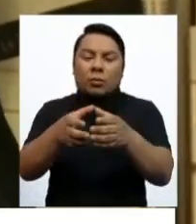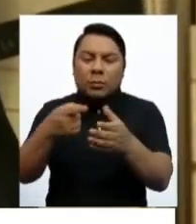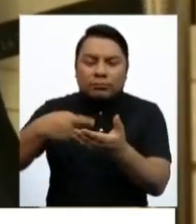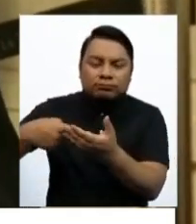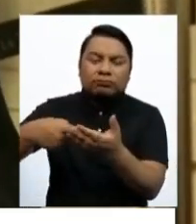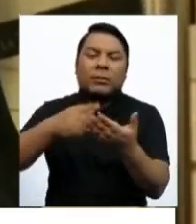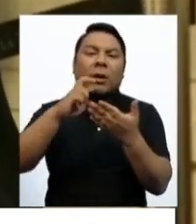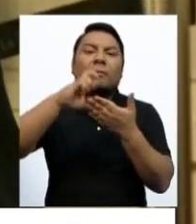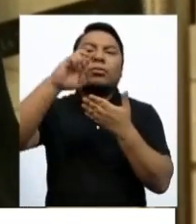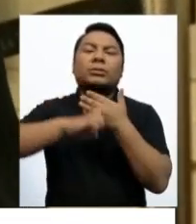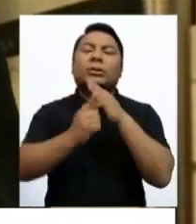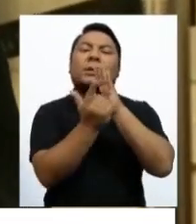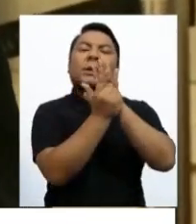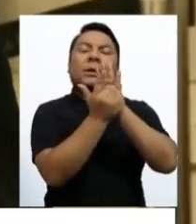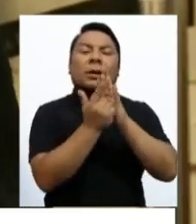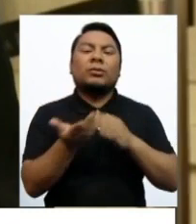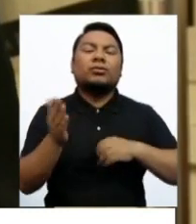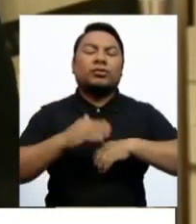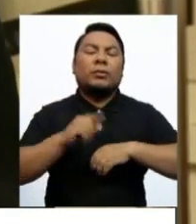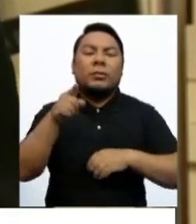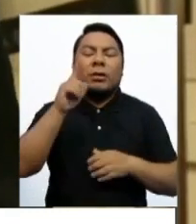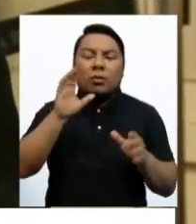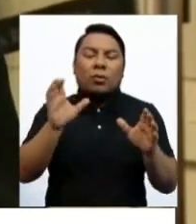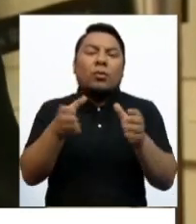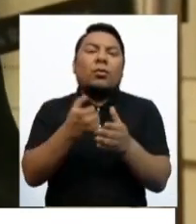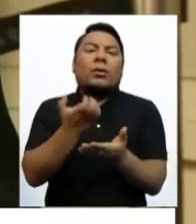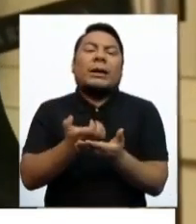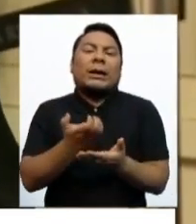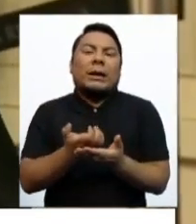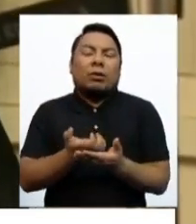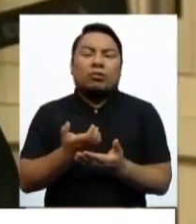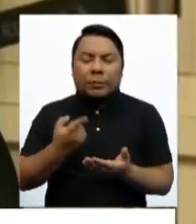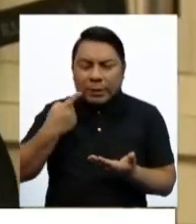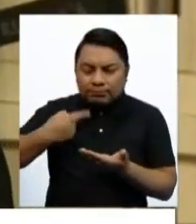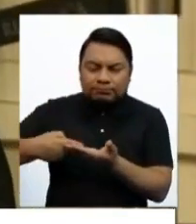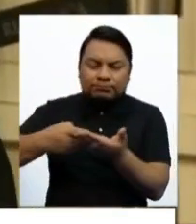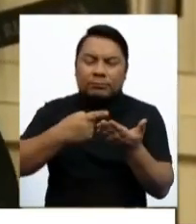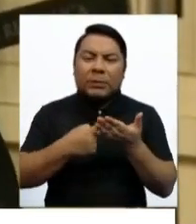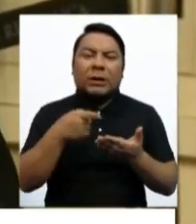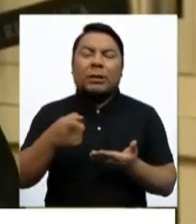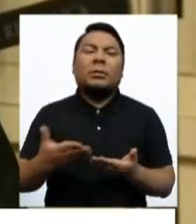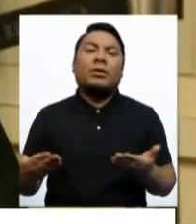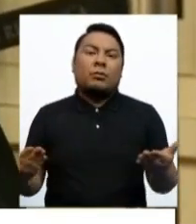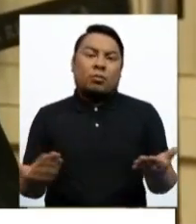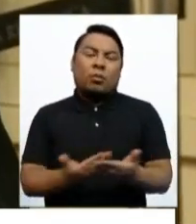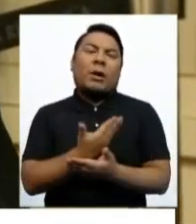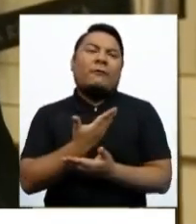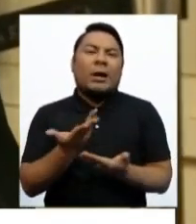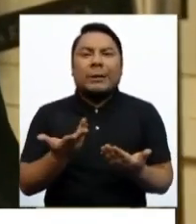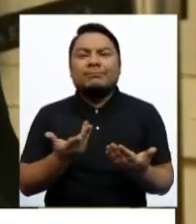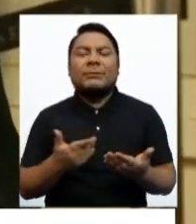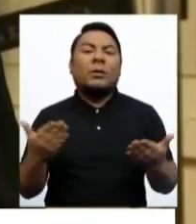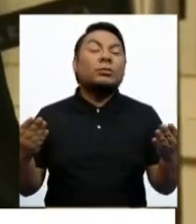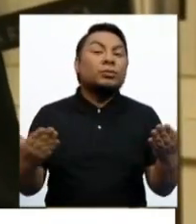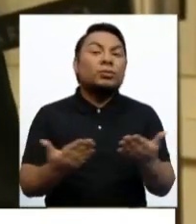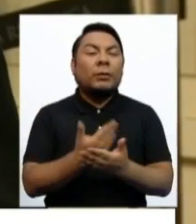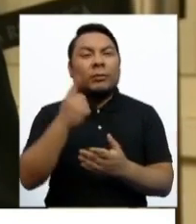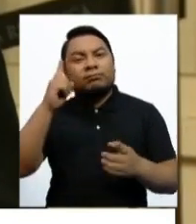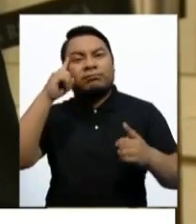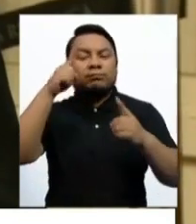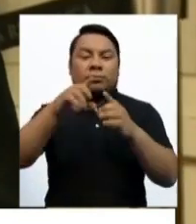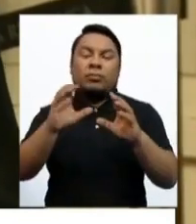de ley de la Comisión de Economía y que le da una nueva vida, por decirlo así, Enrique Paola, al